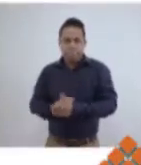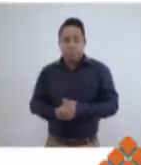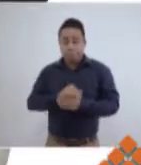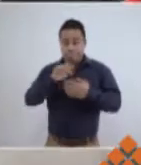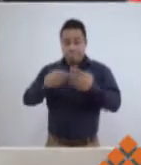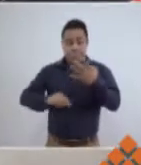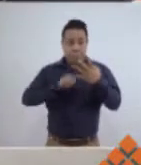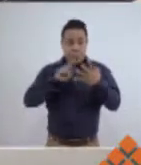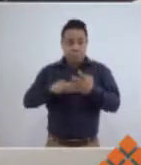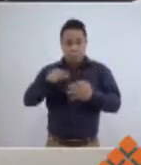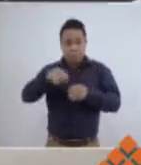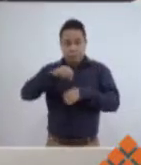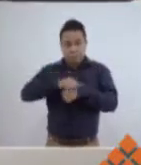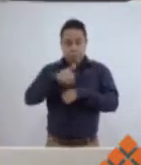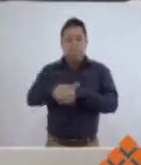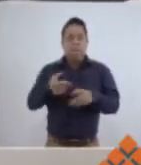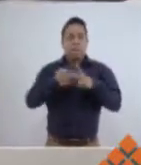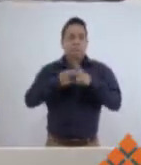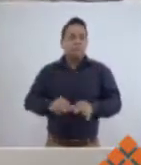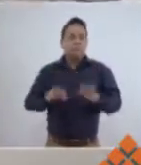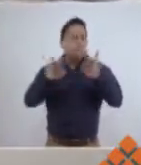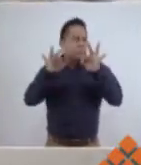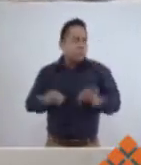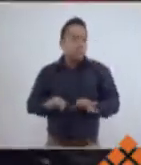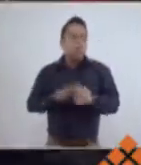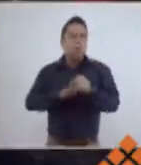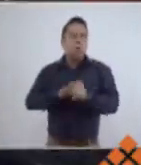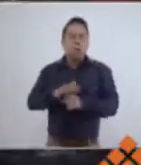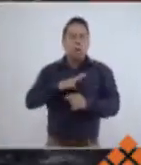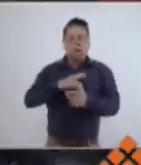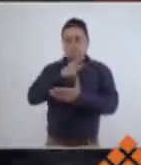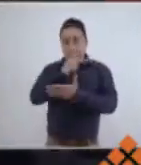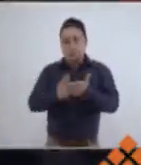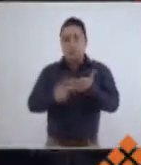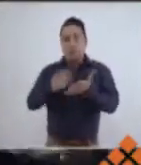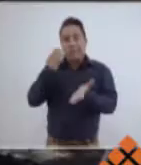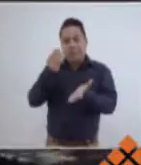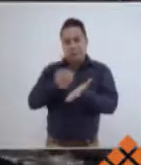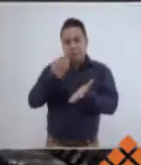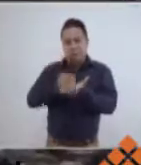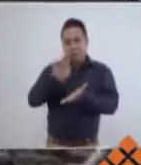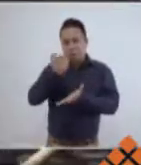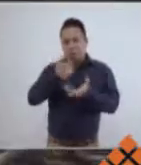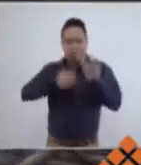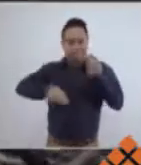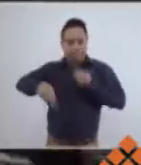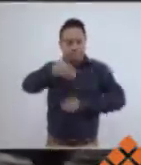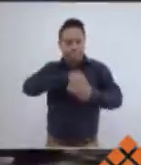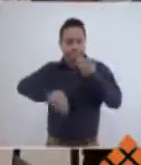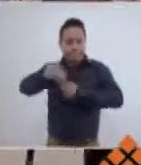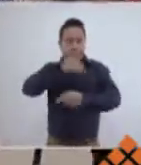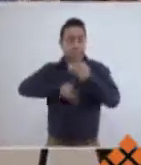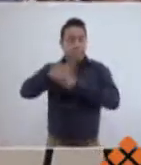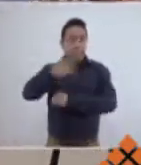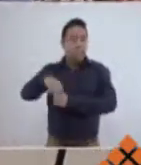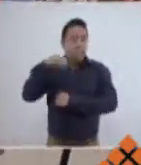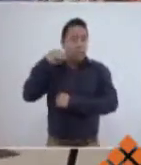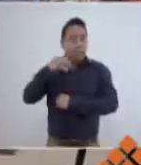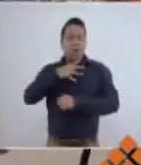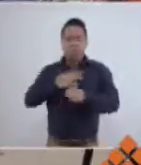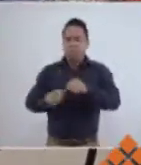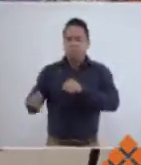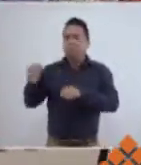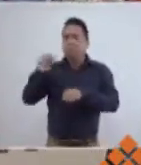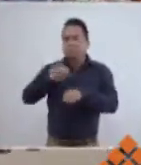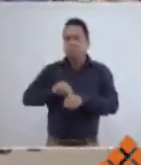4. Esta semana, arrancamos de manera formal el Plan de Reactivación Económica de nuestro Estado, que